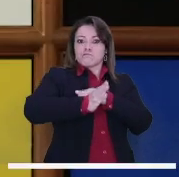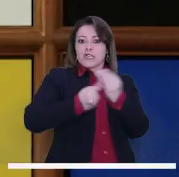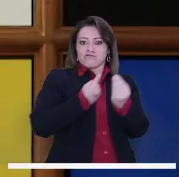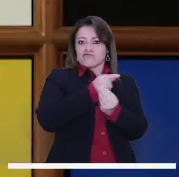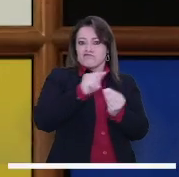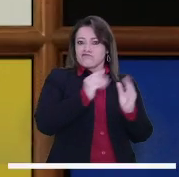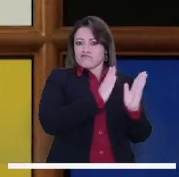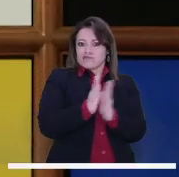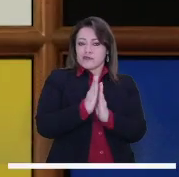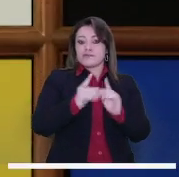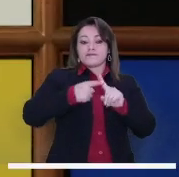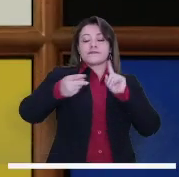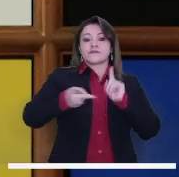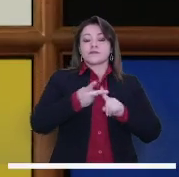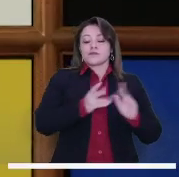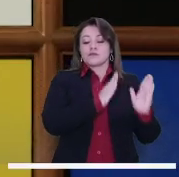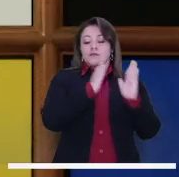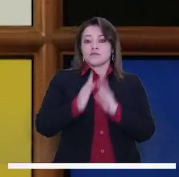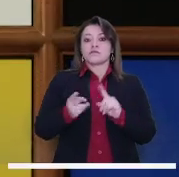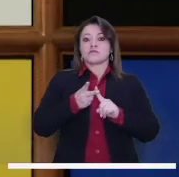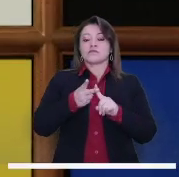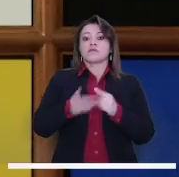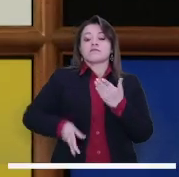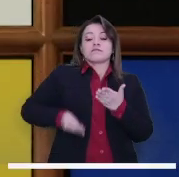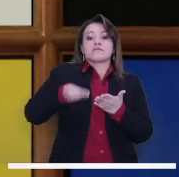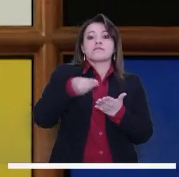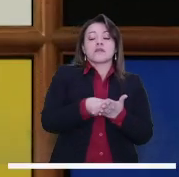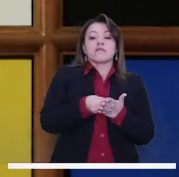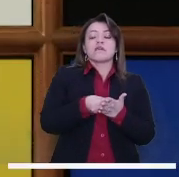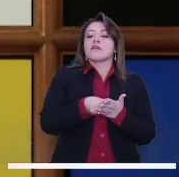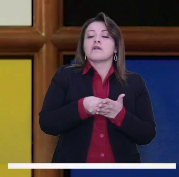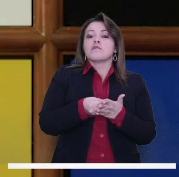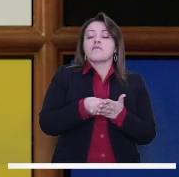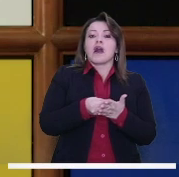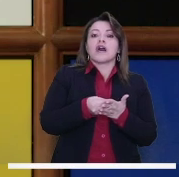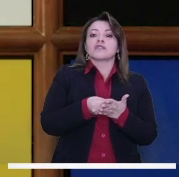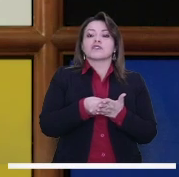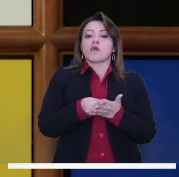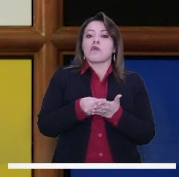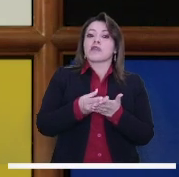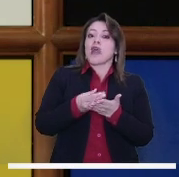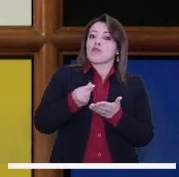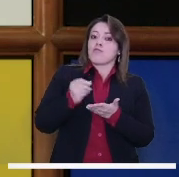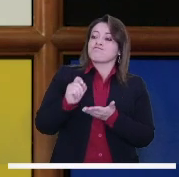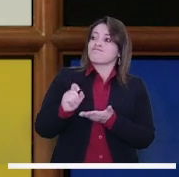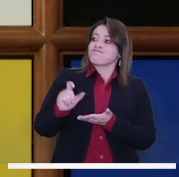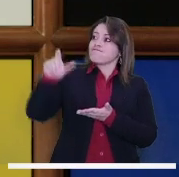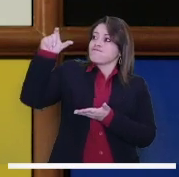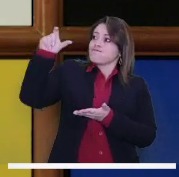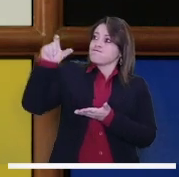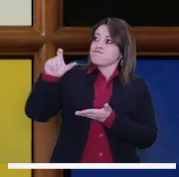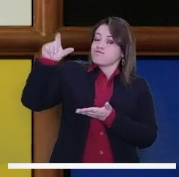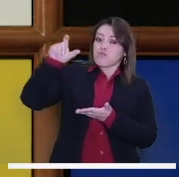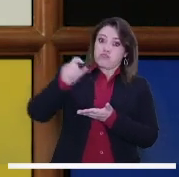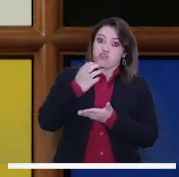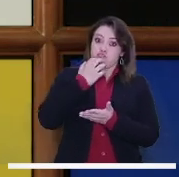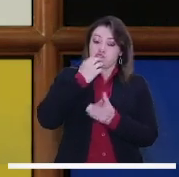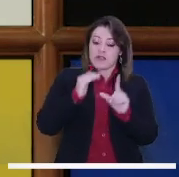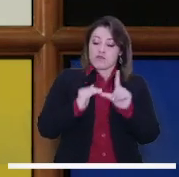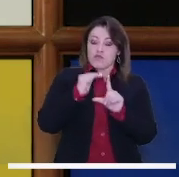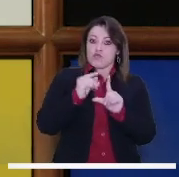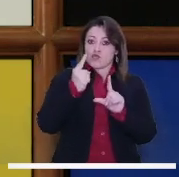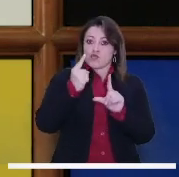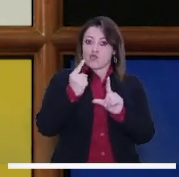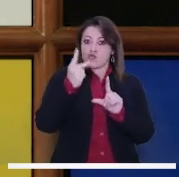como está planeada, como está contratada. La segunda, que si la tarifa debe ir ligada a su capacidad de ingresos, en los estratos